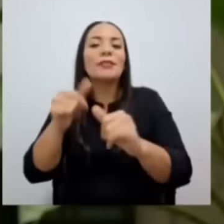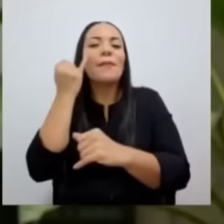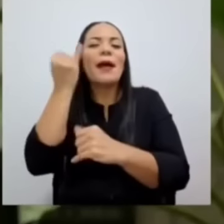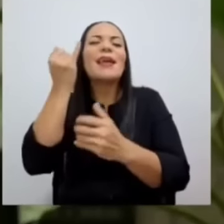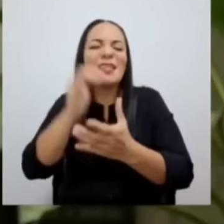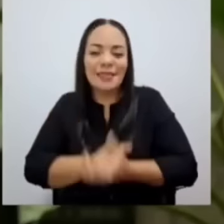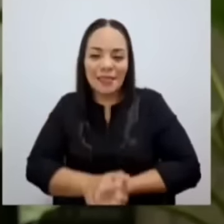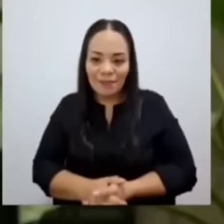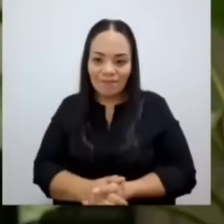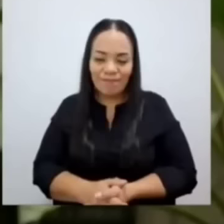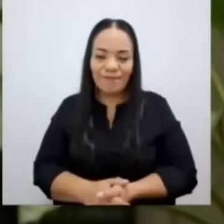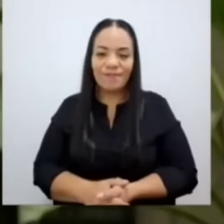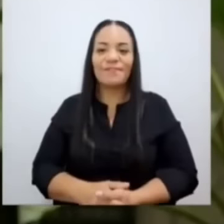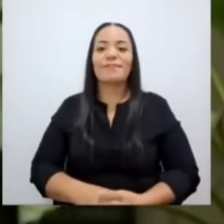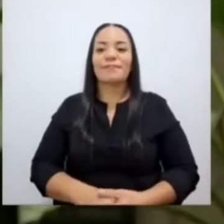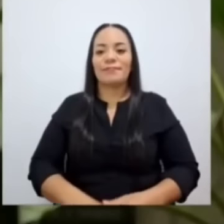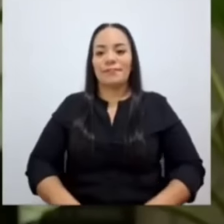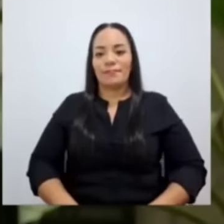Imagínense.